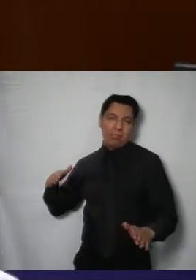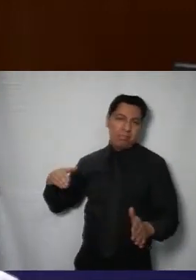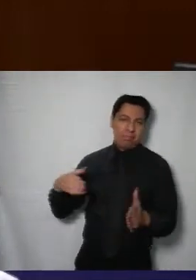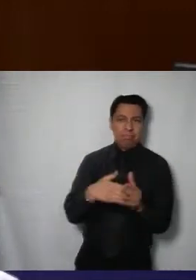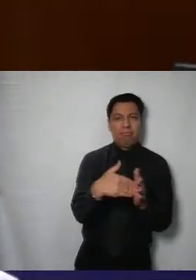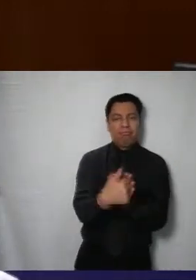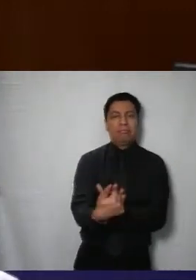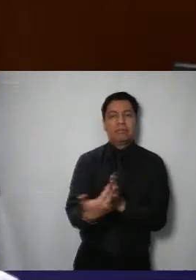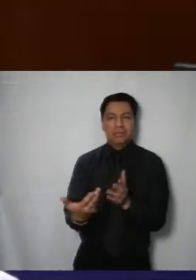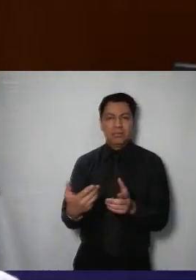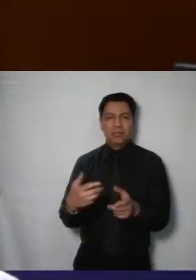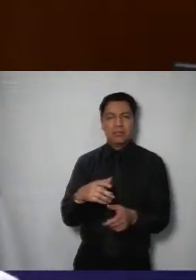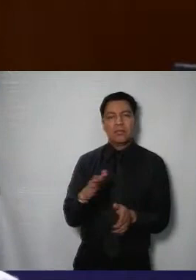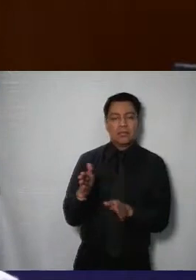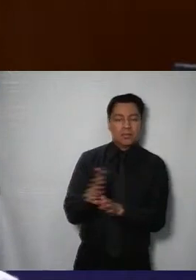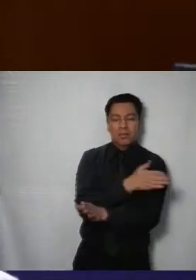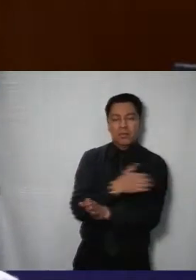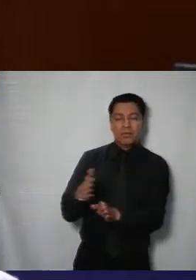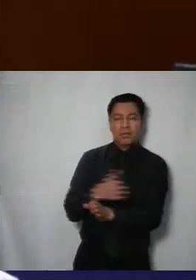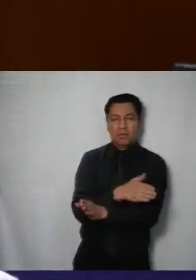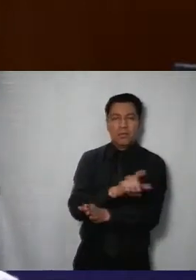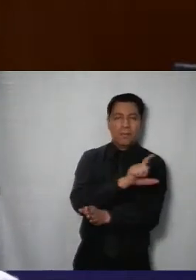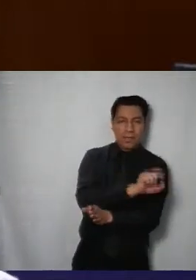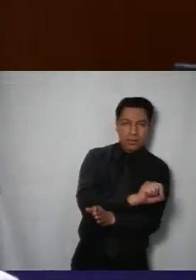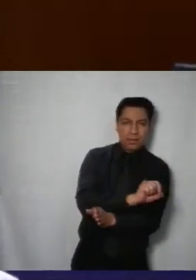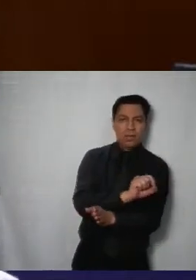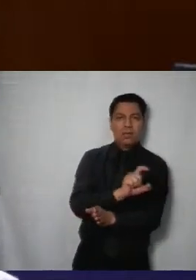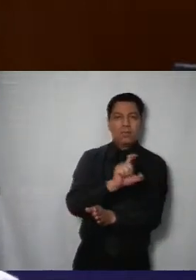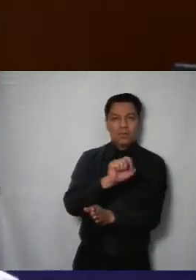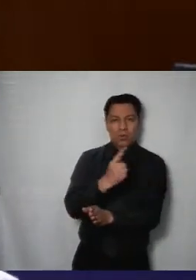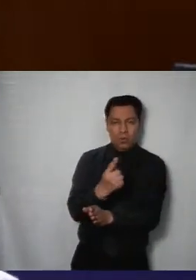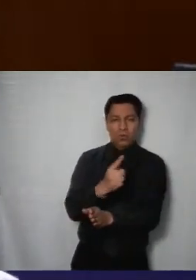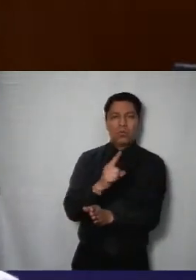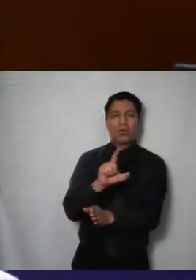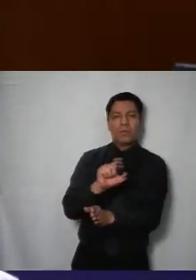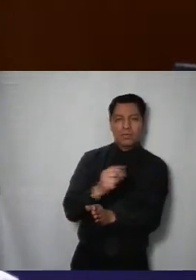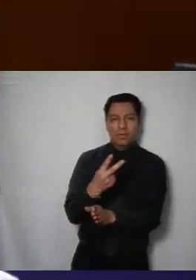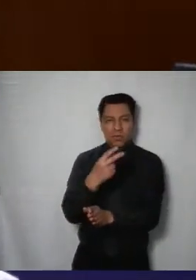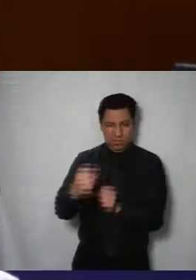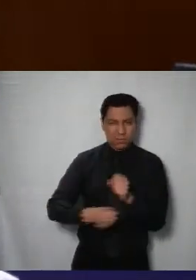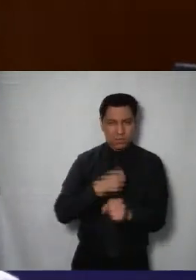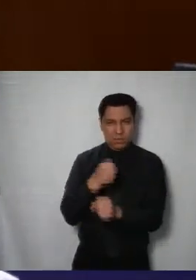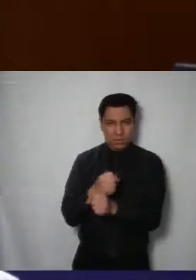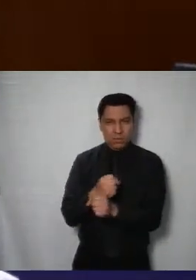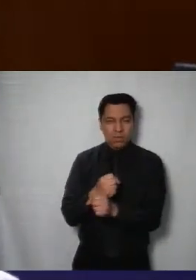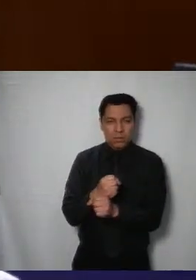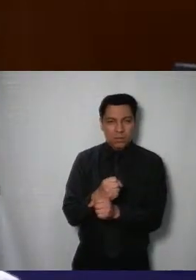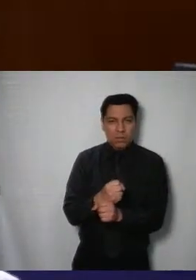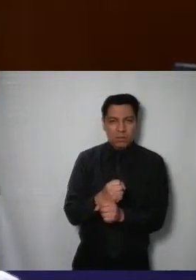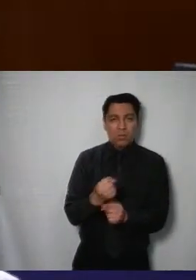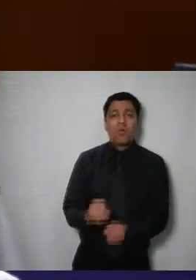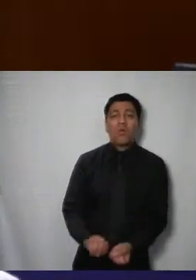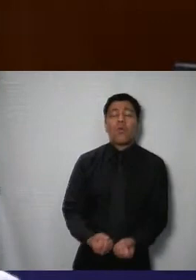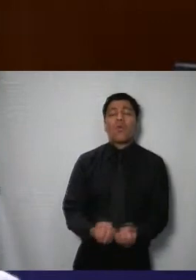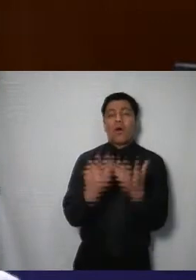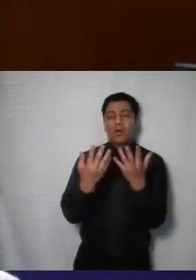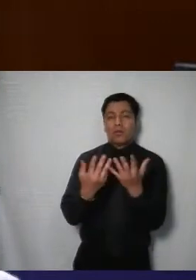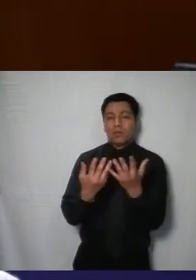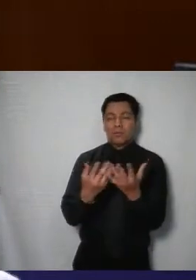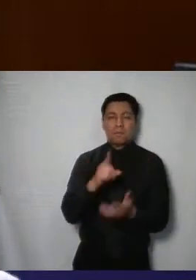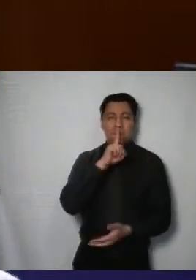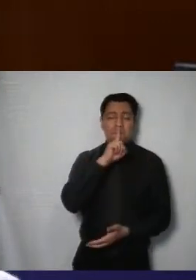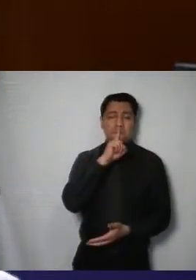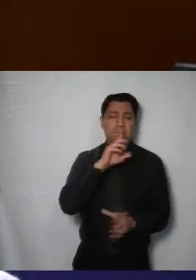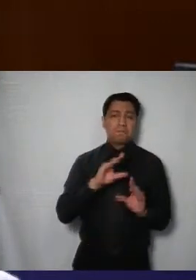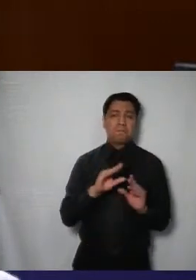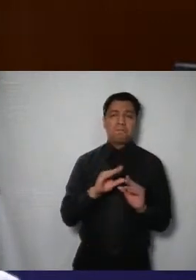durante el 2020 2021 2022 y 2023 que fueran desglosadas las cifras eso en cuanto